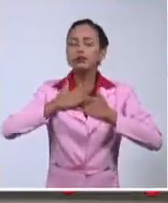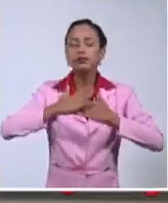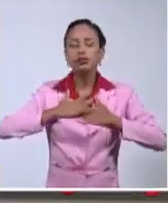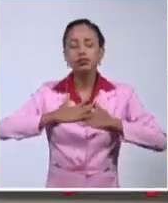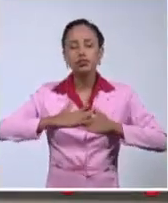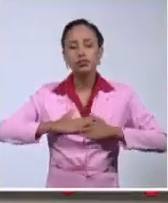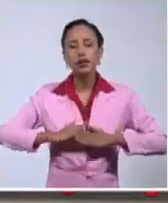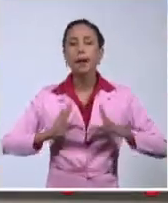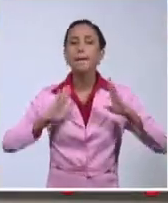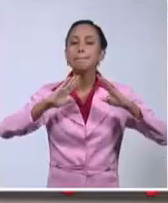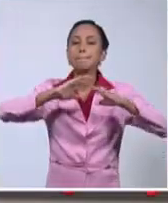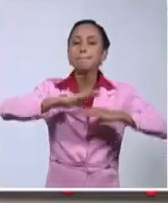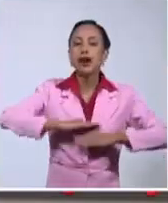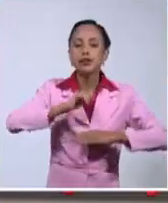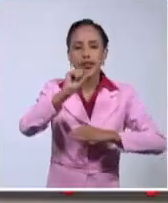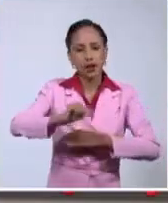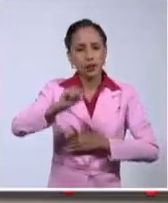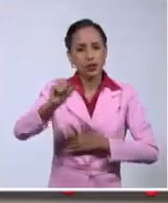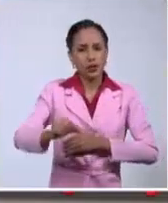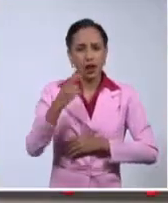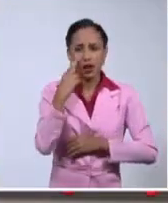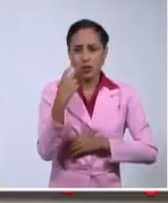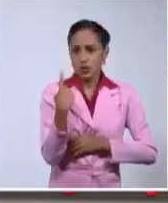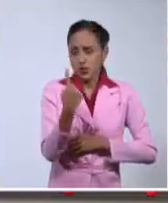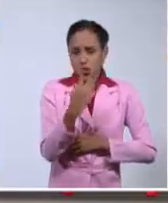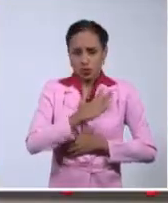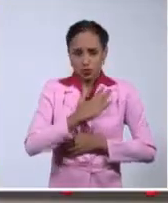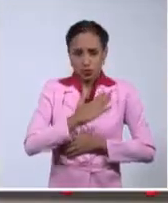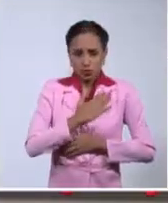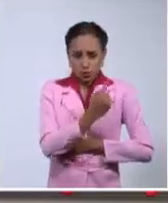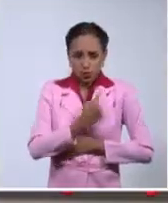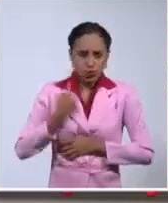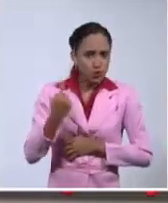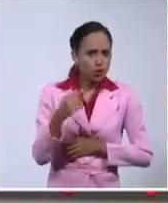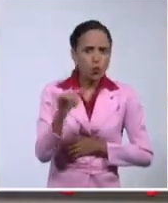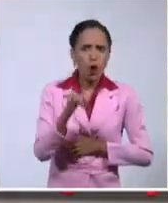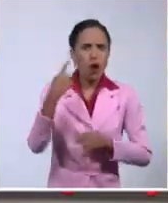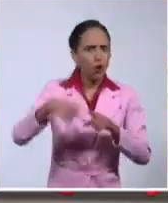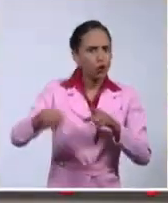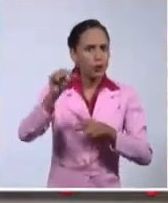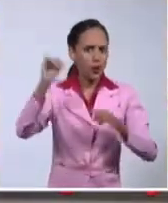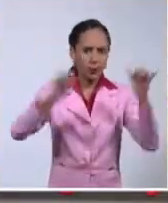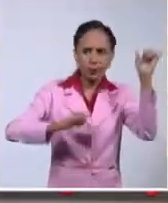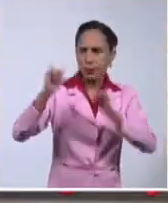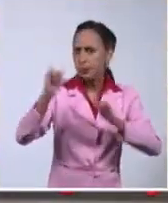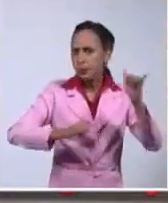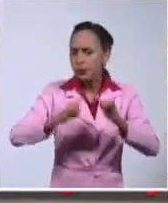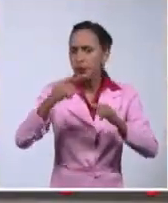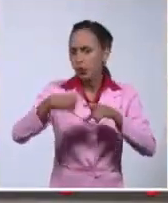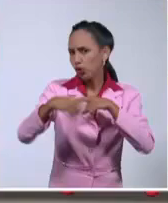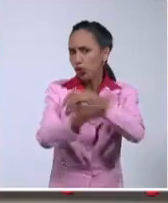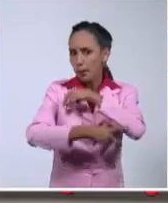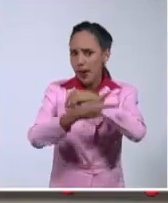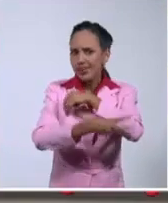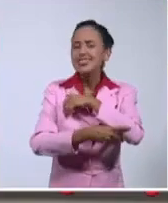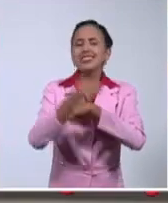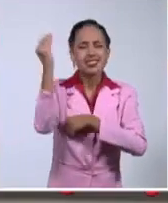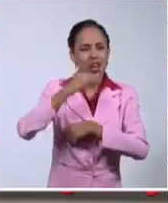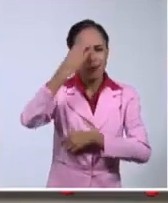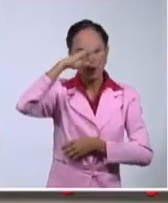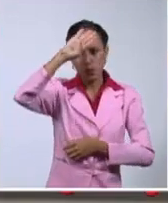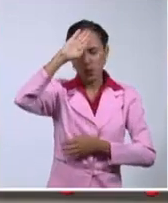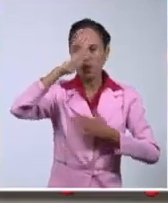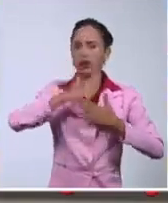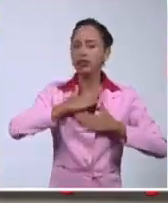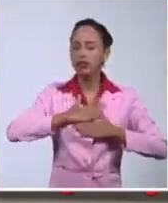paz ciudadana la reconoce no solo nosotros, sino todo el que viene aquí desde cualquier parte, desde donde sea. Por cierto, desde hace algunos días